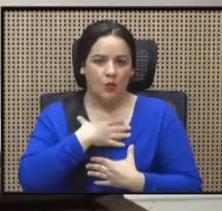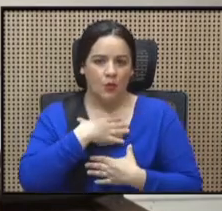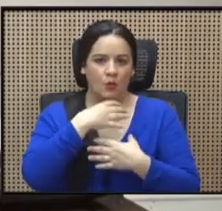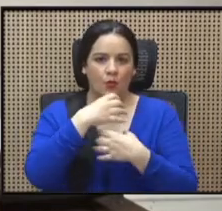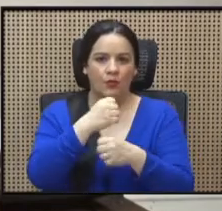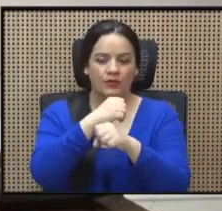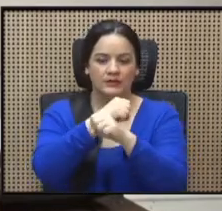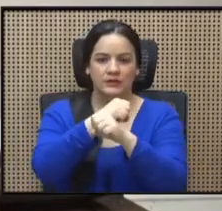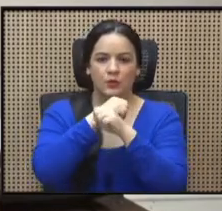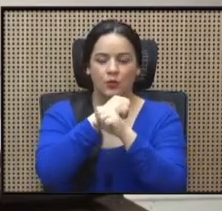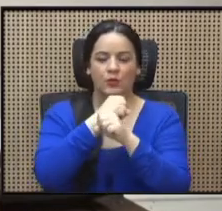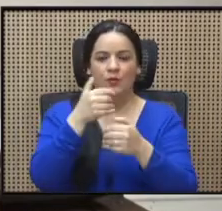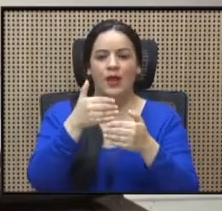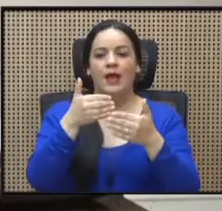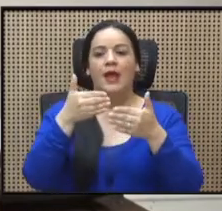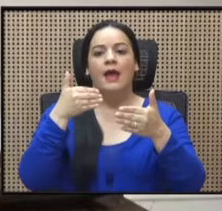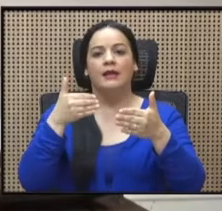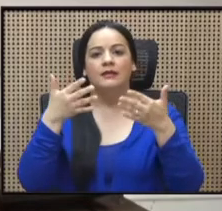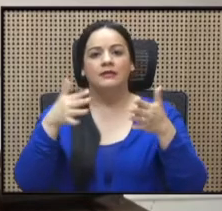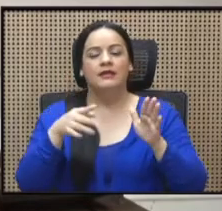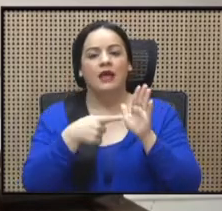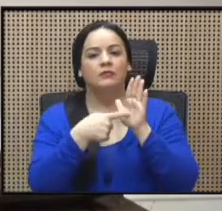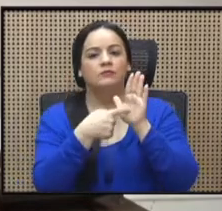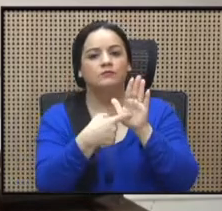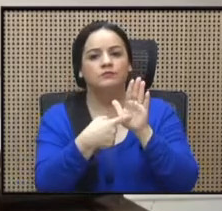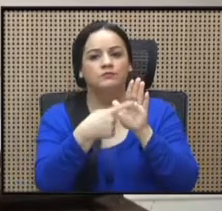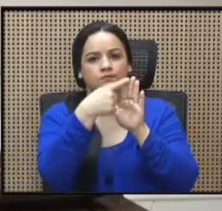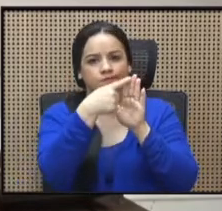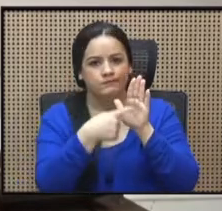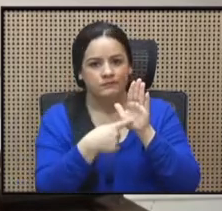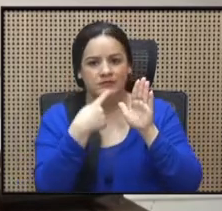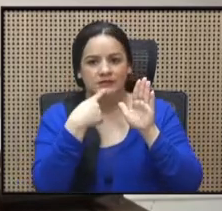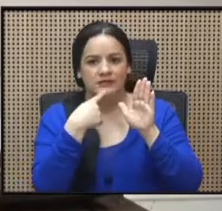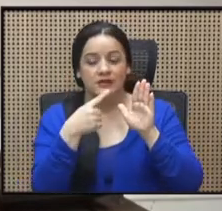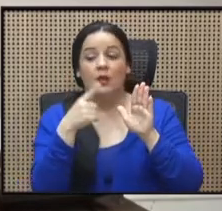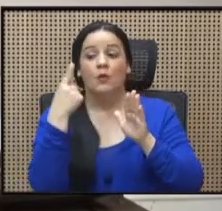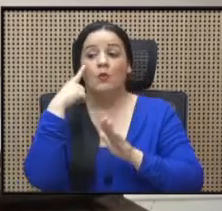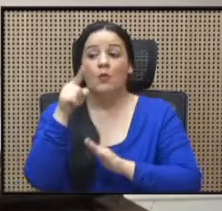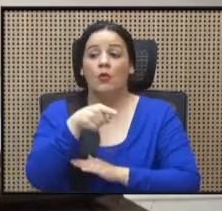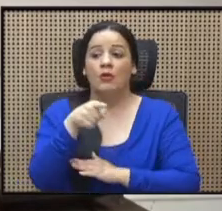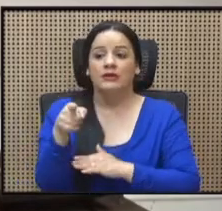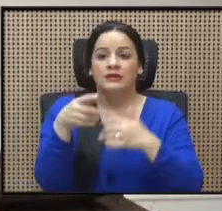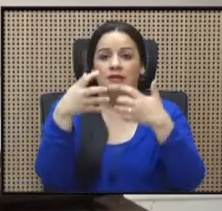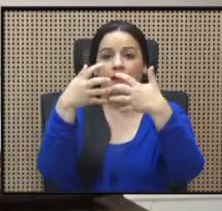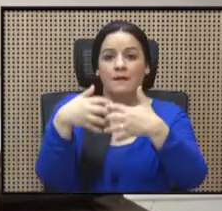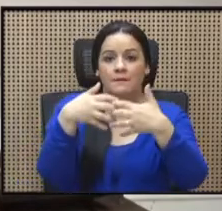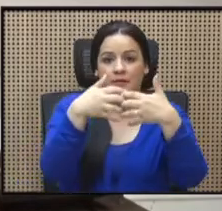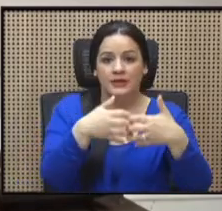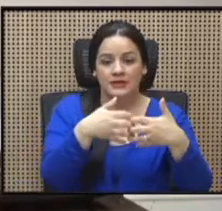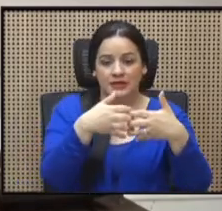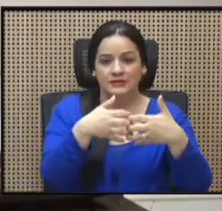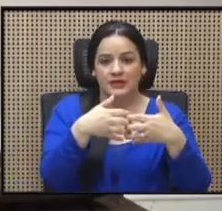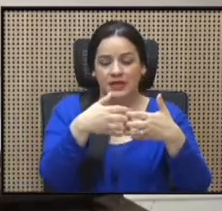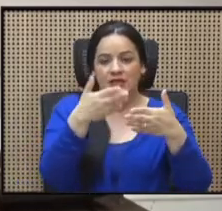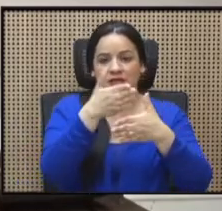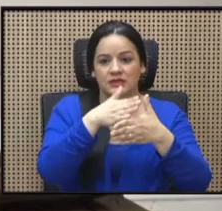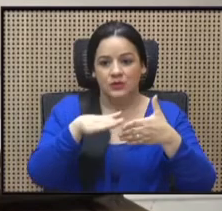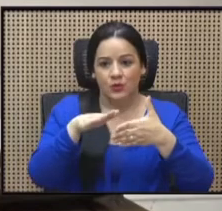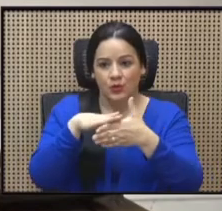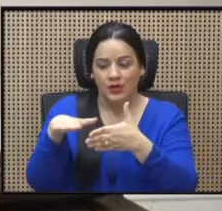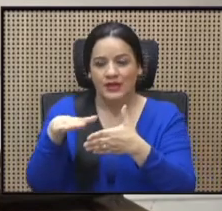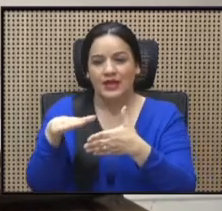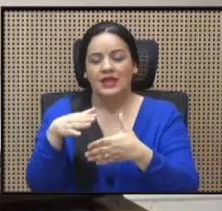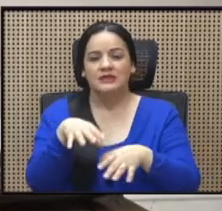antes indicadas, por lo que las empresas distribuidoras se reservan el derecho de